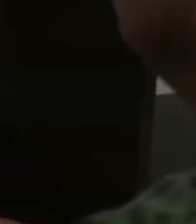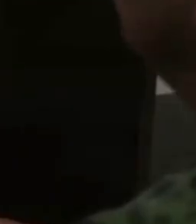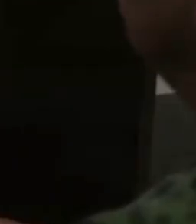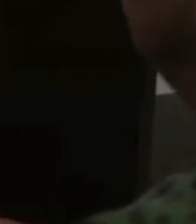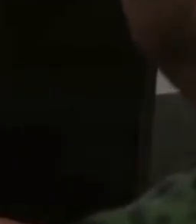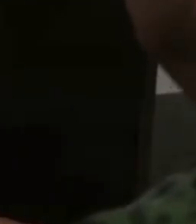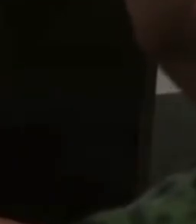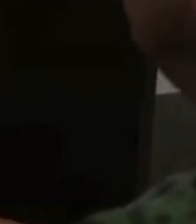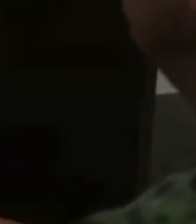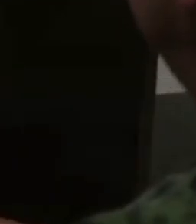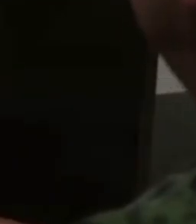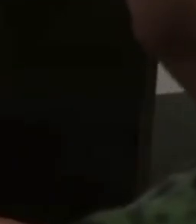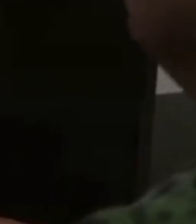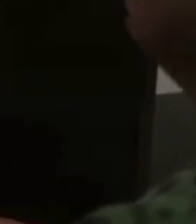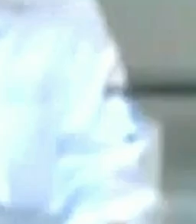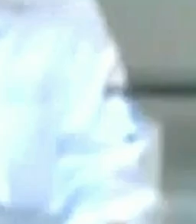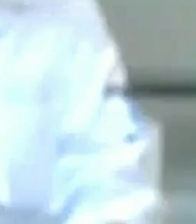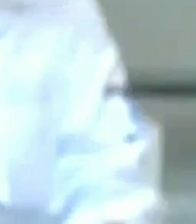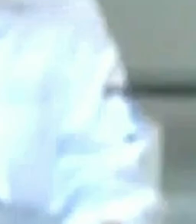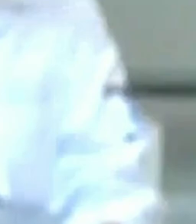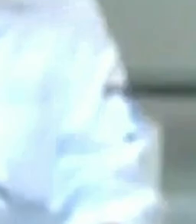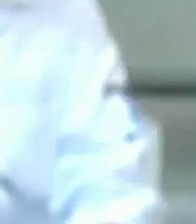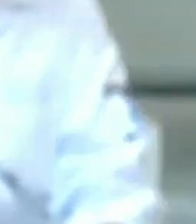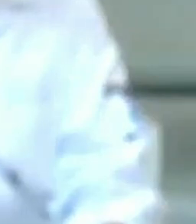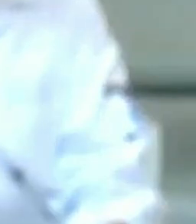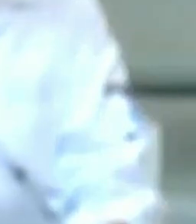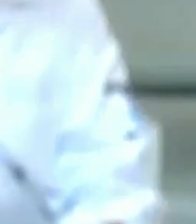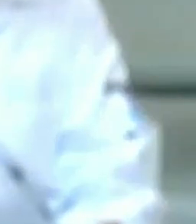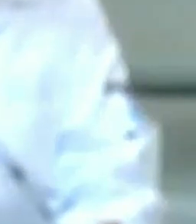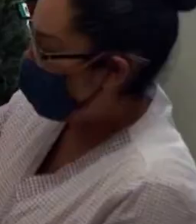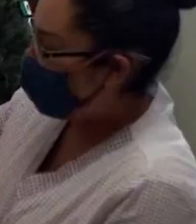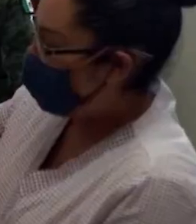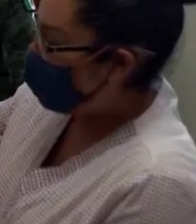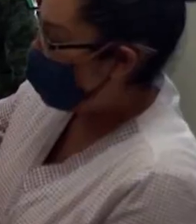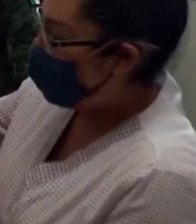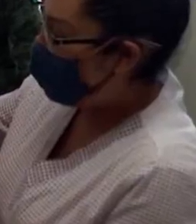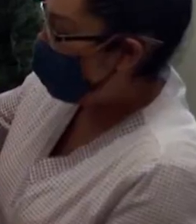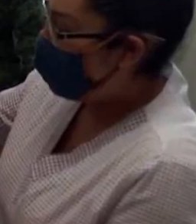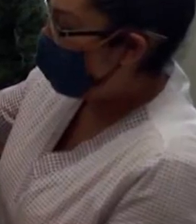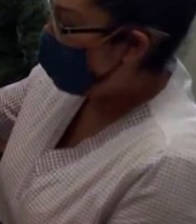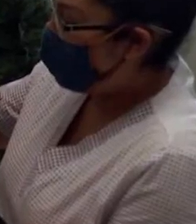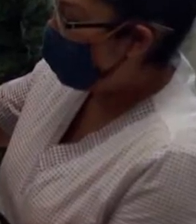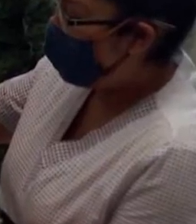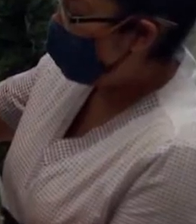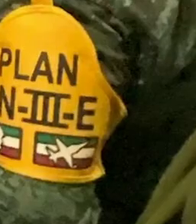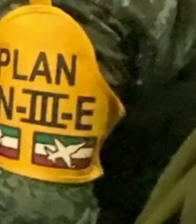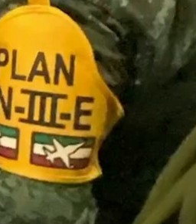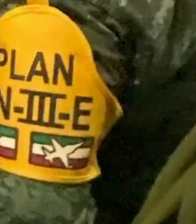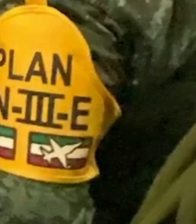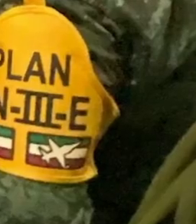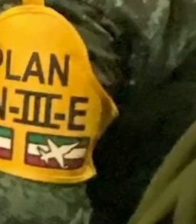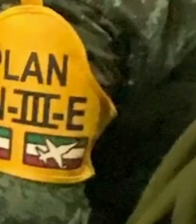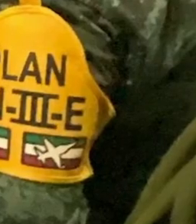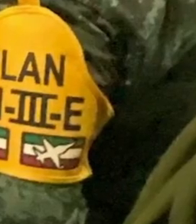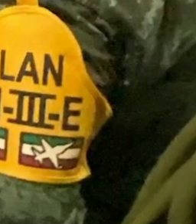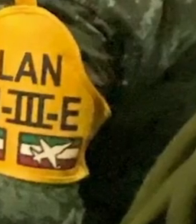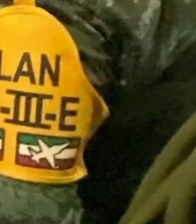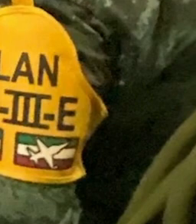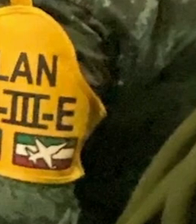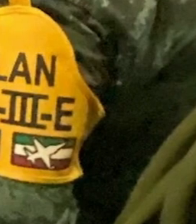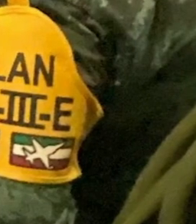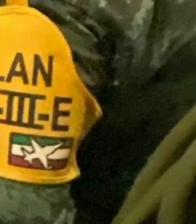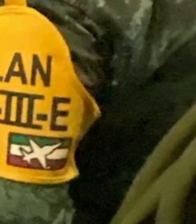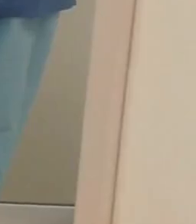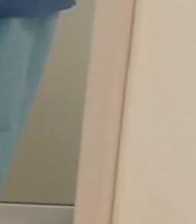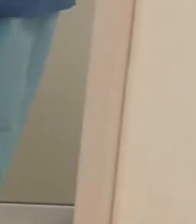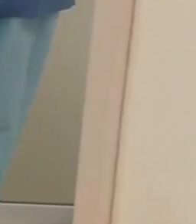Los ingenieros industriales tuvieron un papel relevante durante la contingencia del COVID-19, llevando a cabo la reconversión